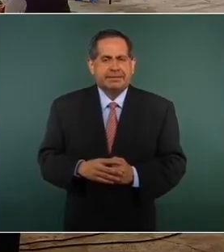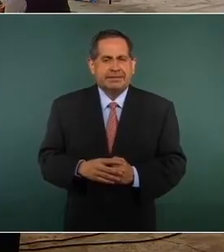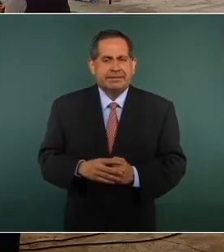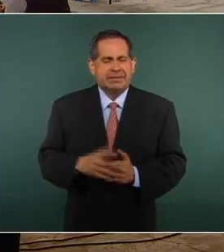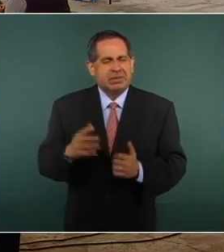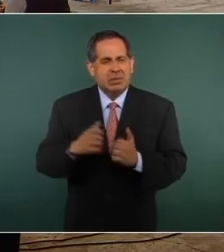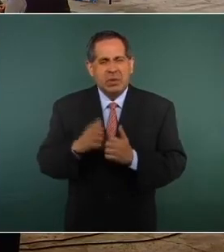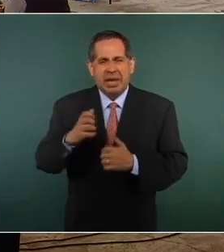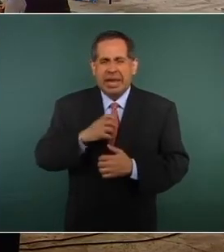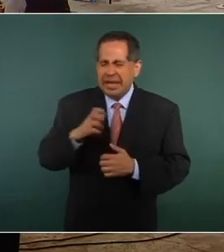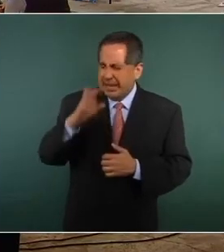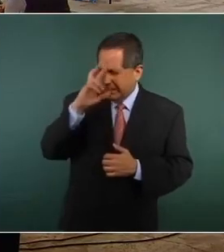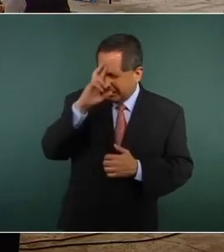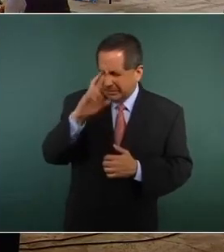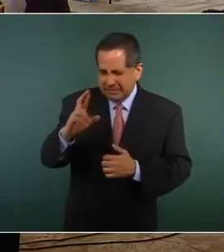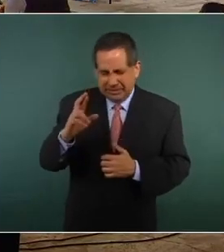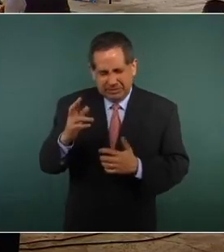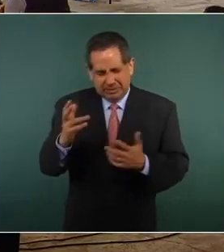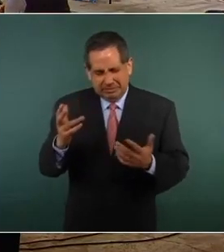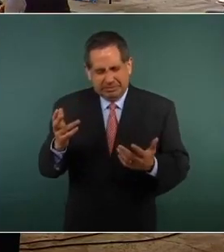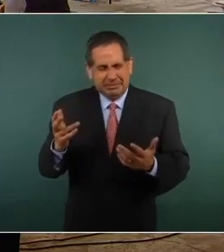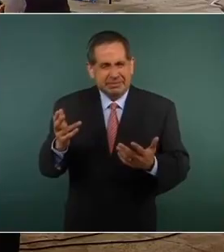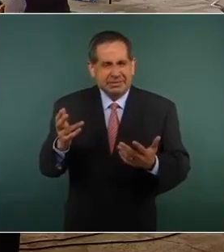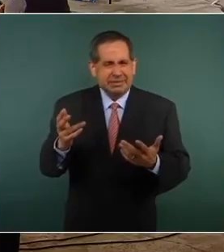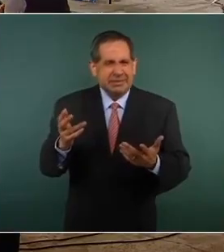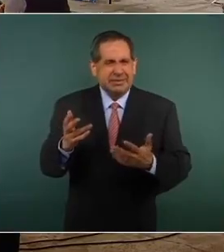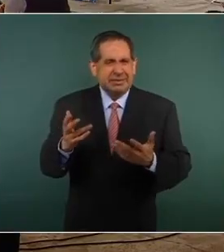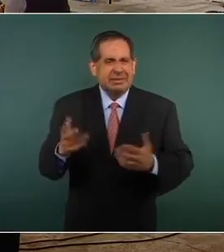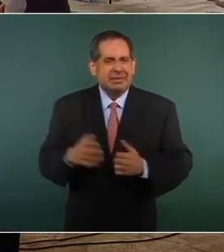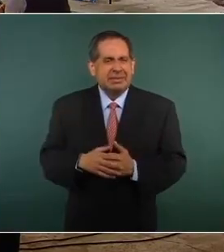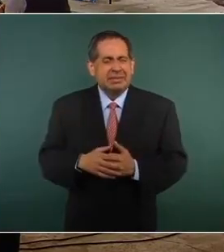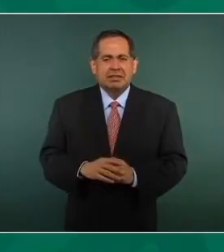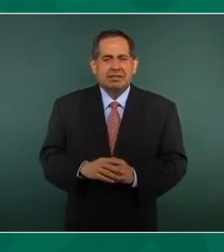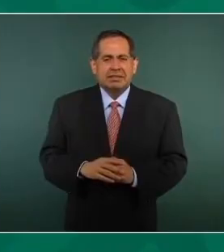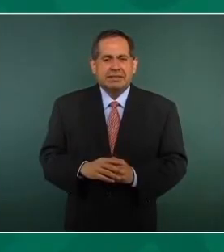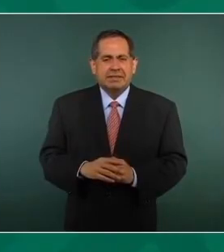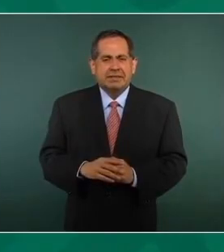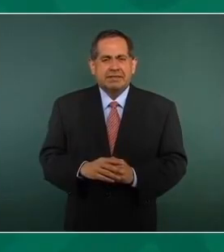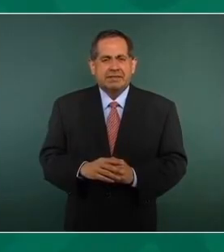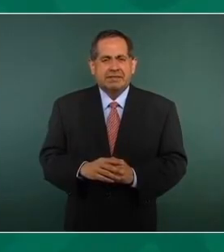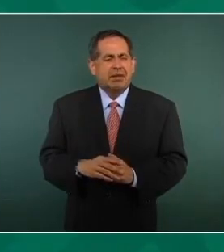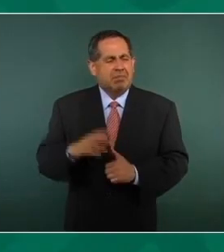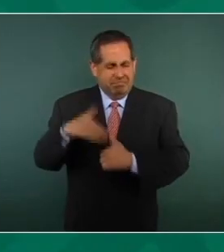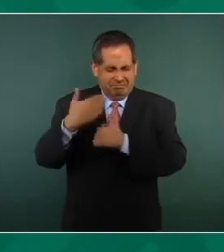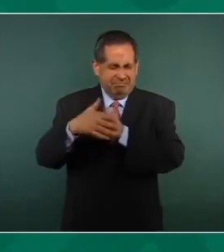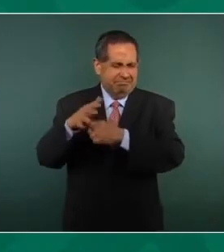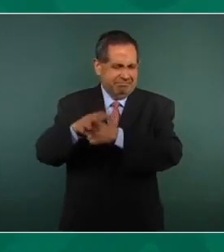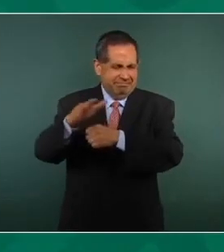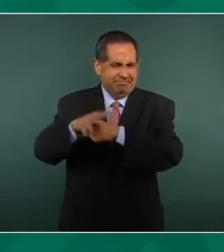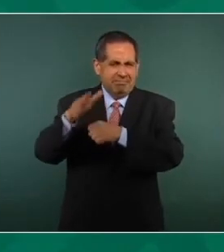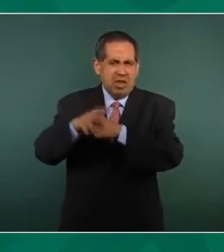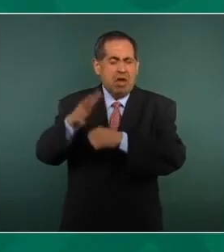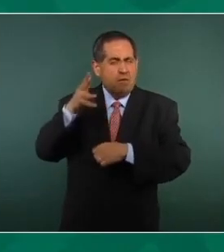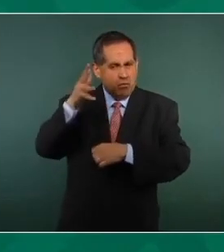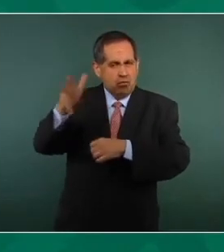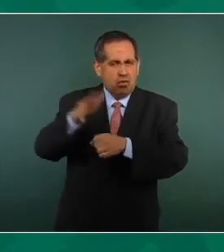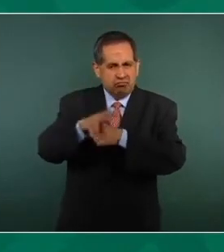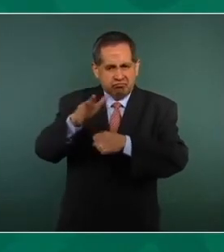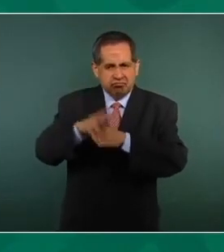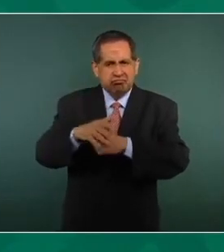respeto, por urbanidad política, y va a haber tiempo para